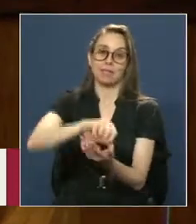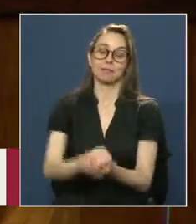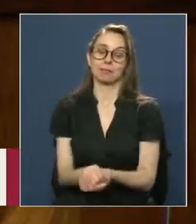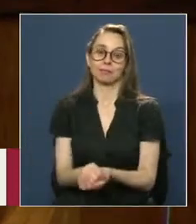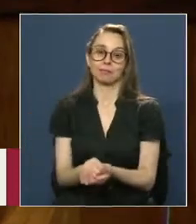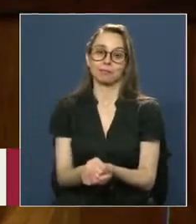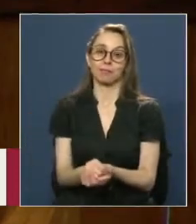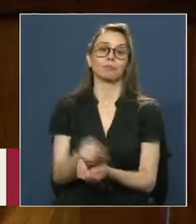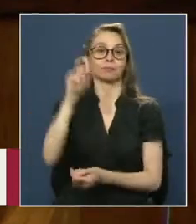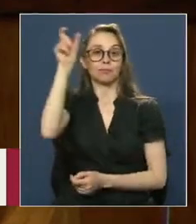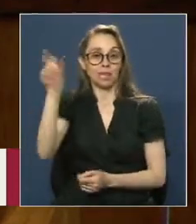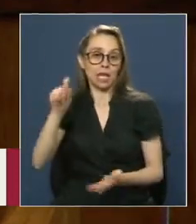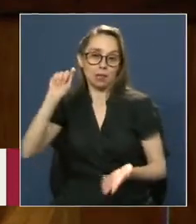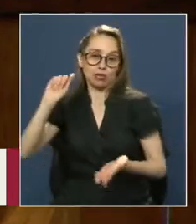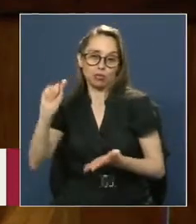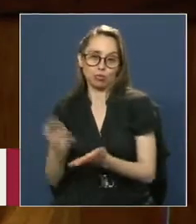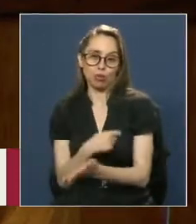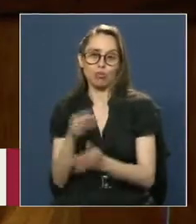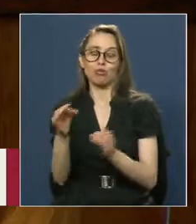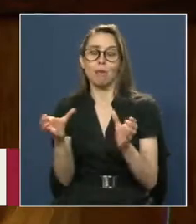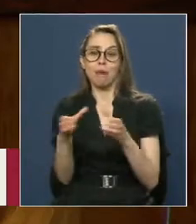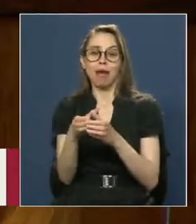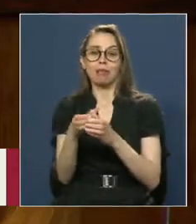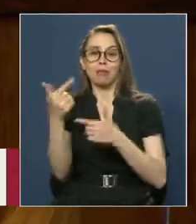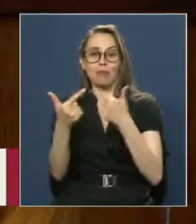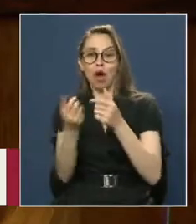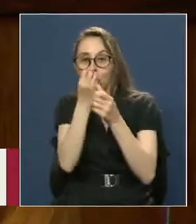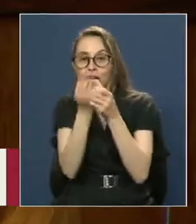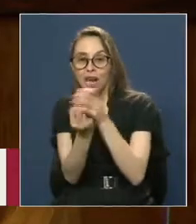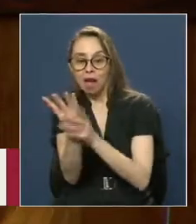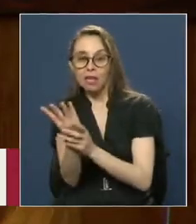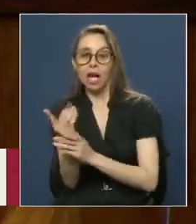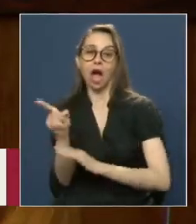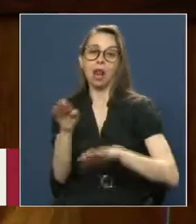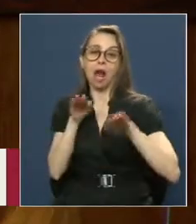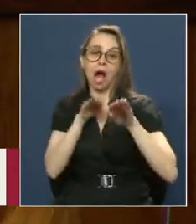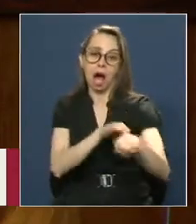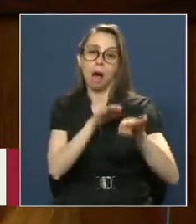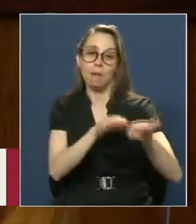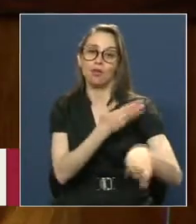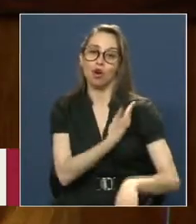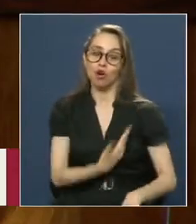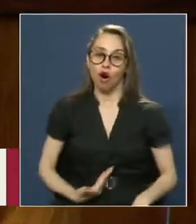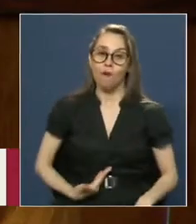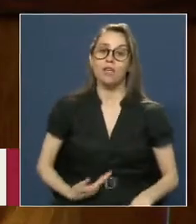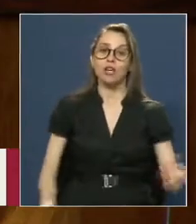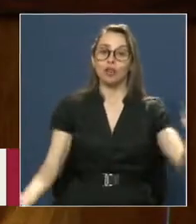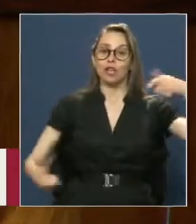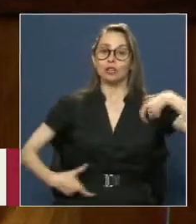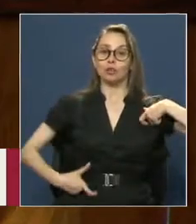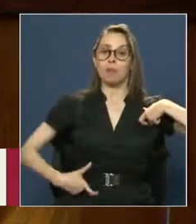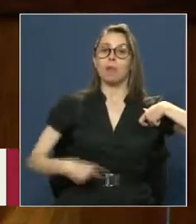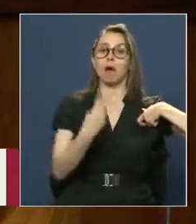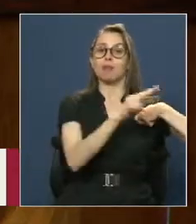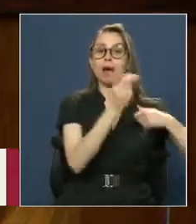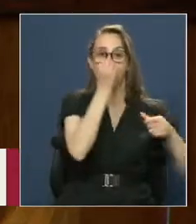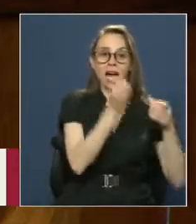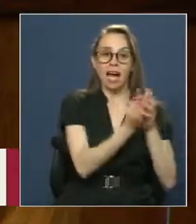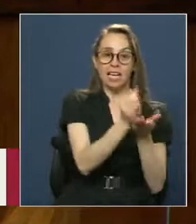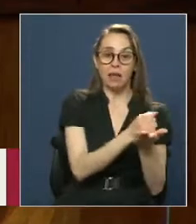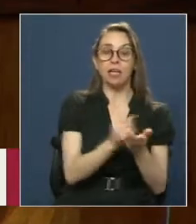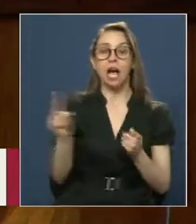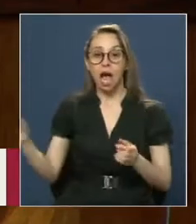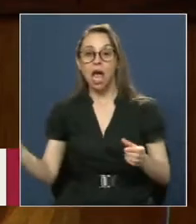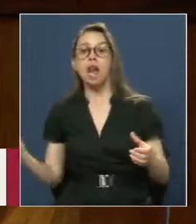Fue un activo Militante Del partido radical Activo apoyador De los gobiernos Radicales Se acercó A la democracia